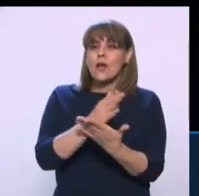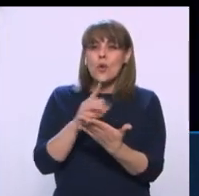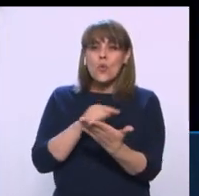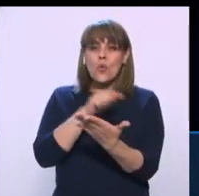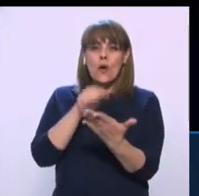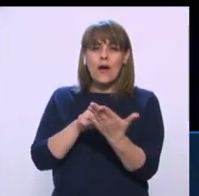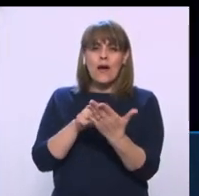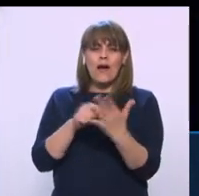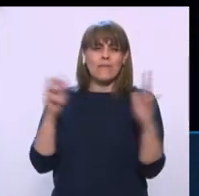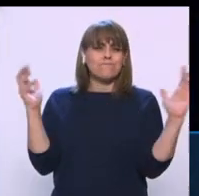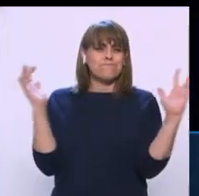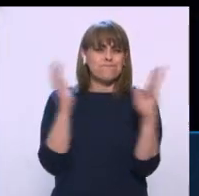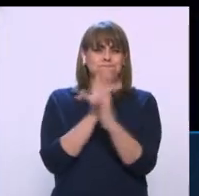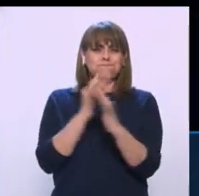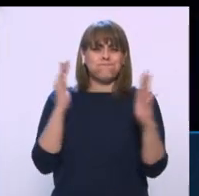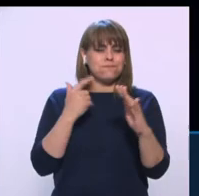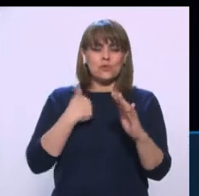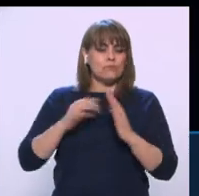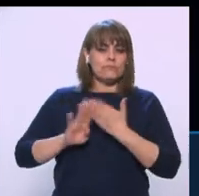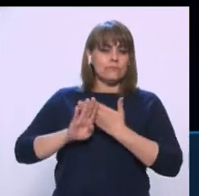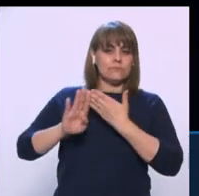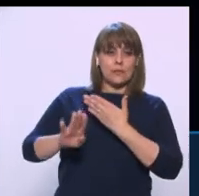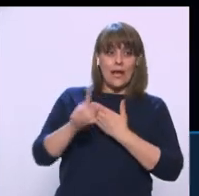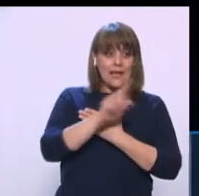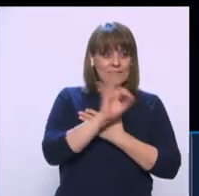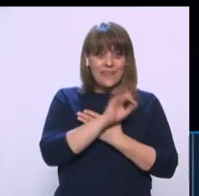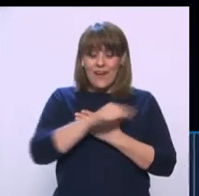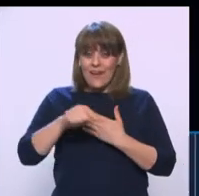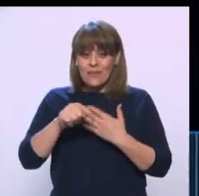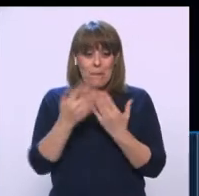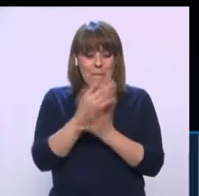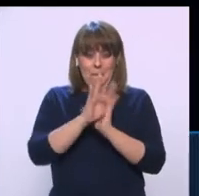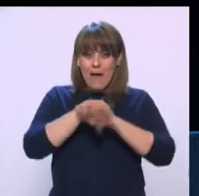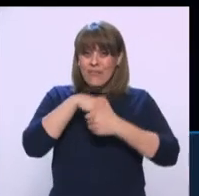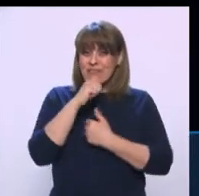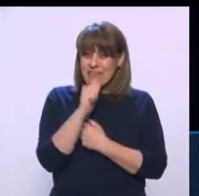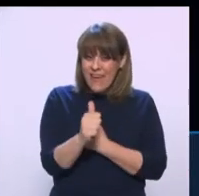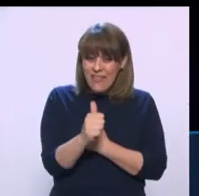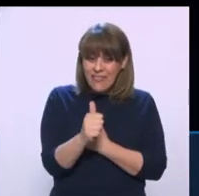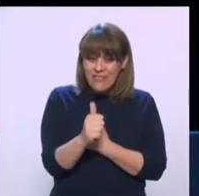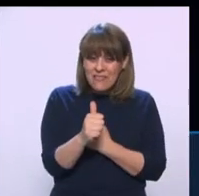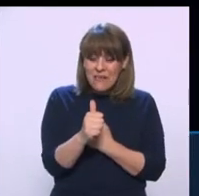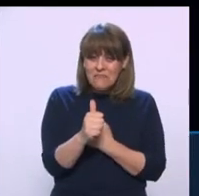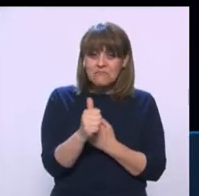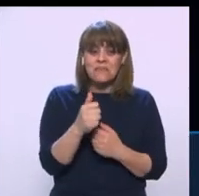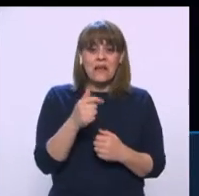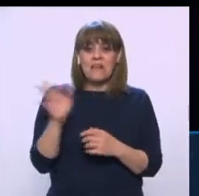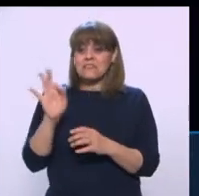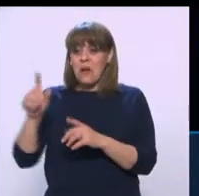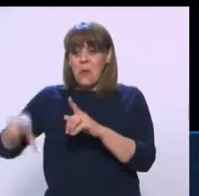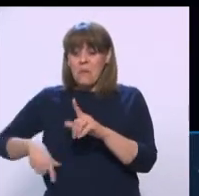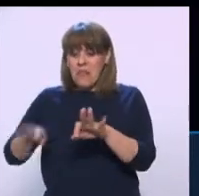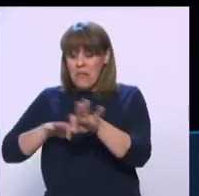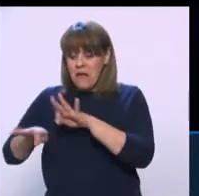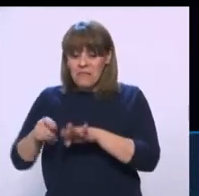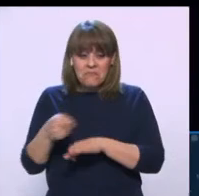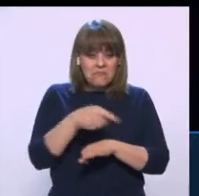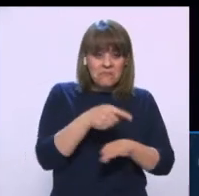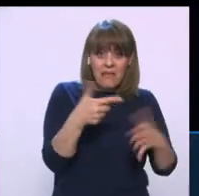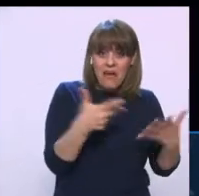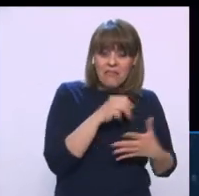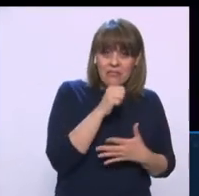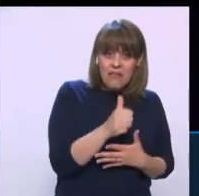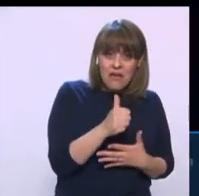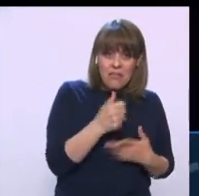haya mucha concentración de personas, si no hay lavado de manos, pues no es suficiente el trabajo de gobierno. Este